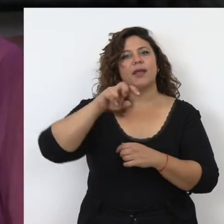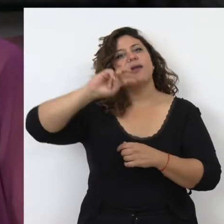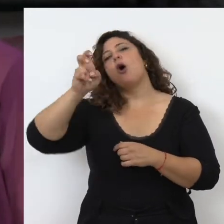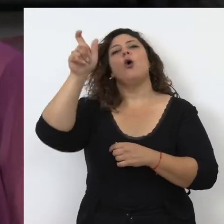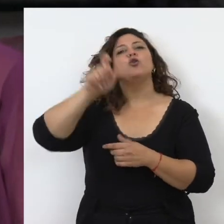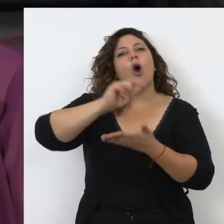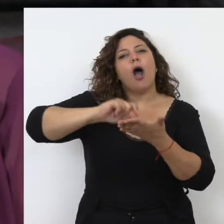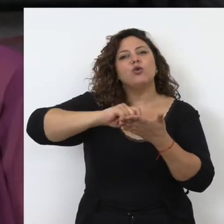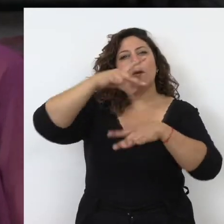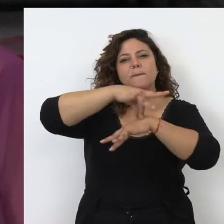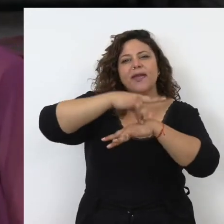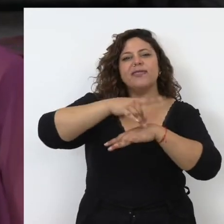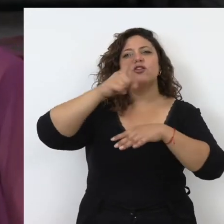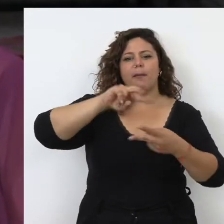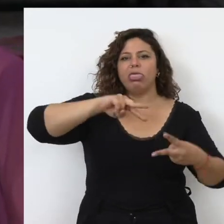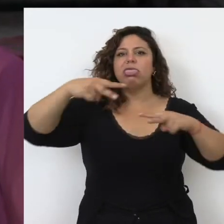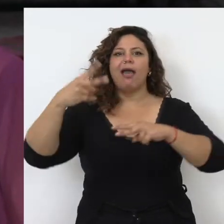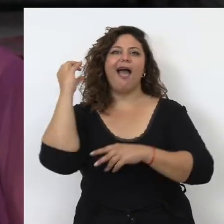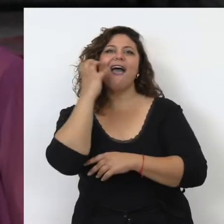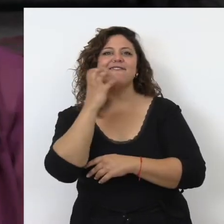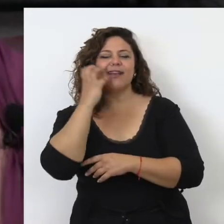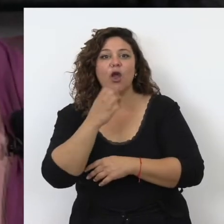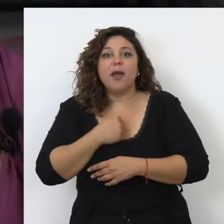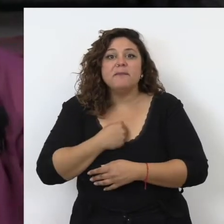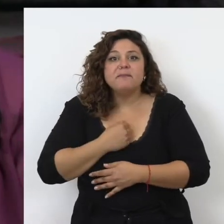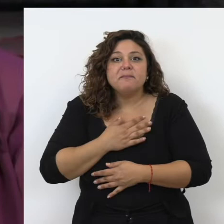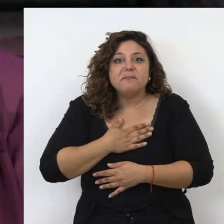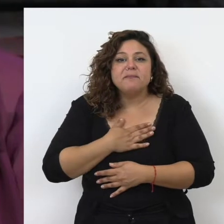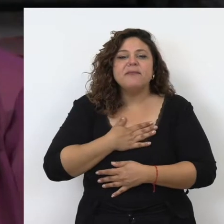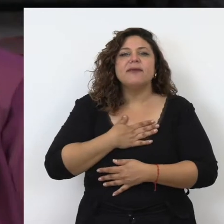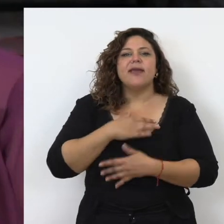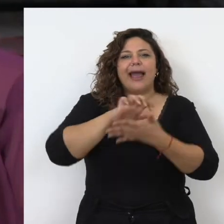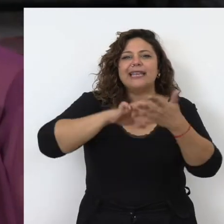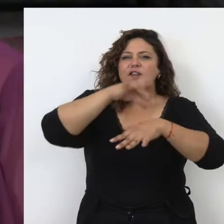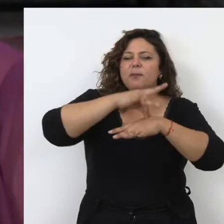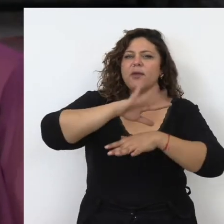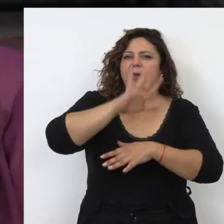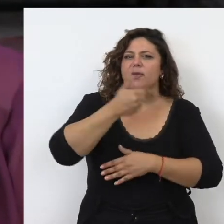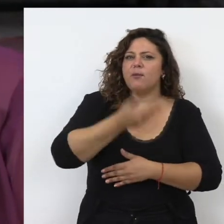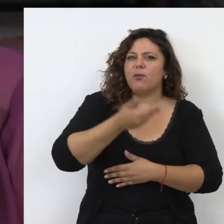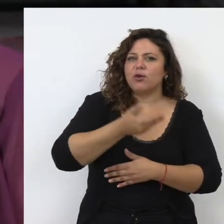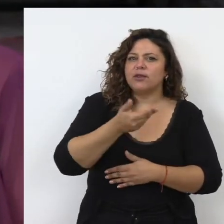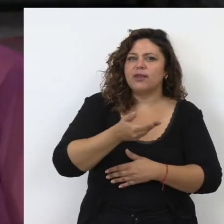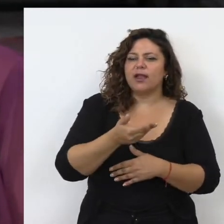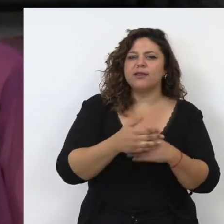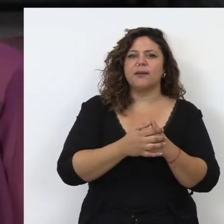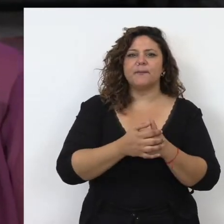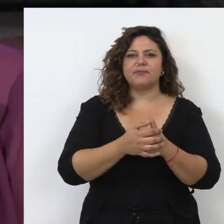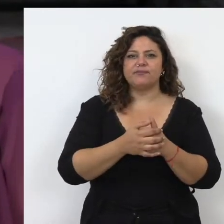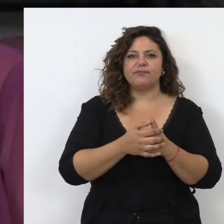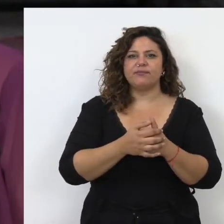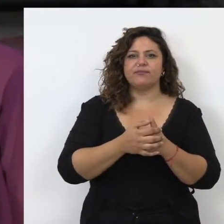También hay otros autores médicos que fueron traducidos al hebreo, y que a mí me parecen en los textos médicos en hebreo, como Kostai Ben-Luca,